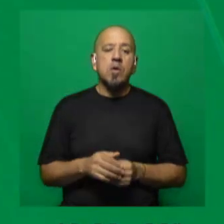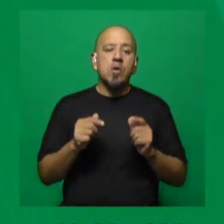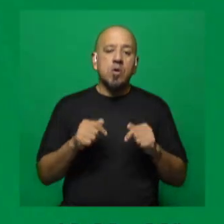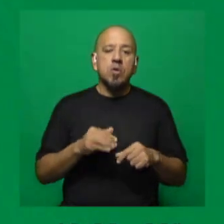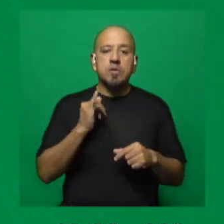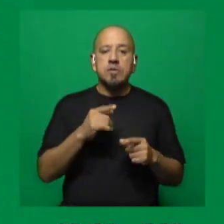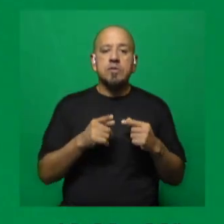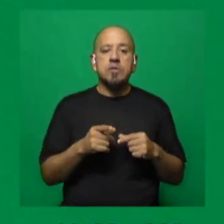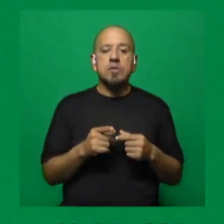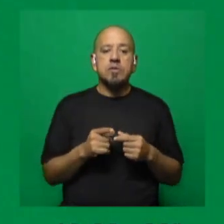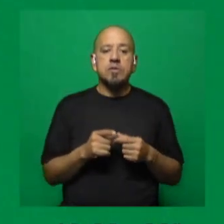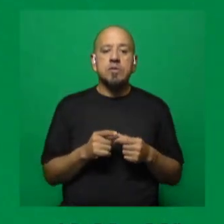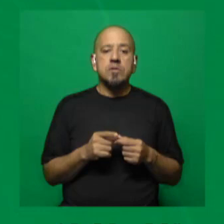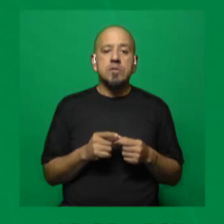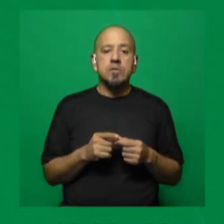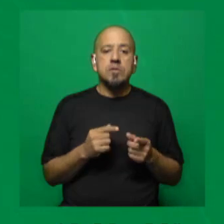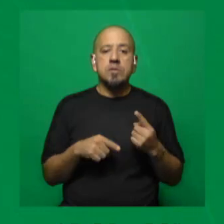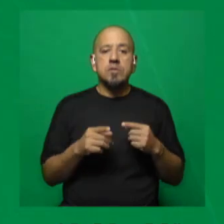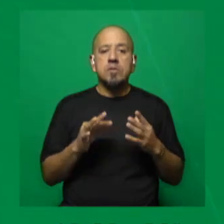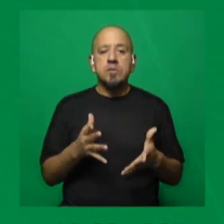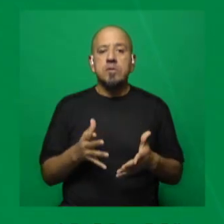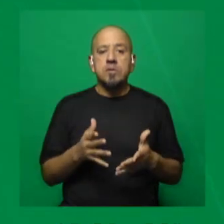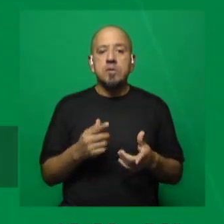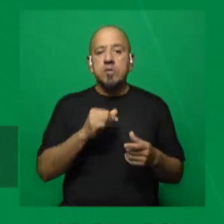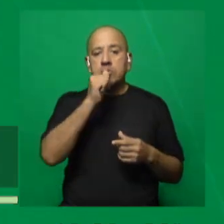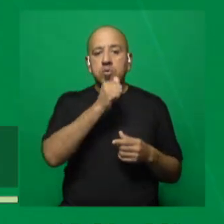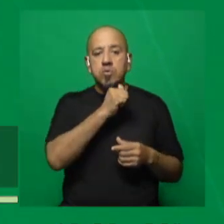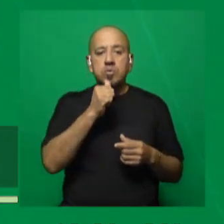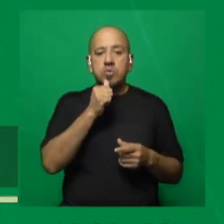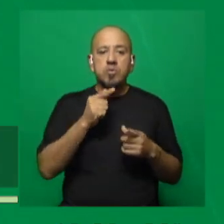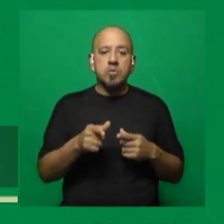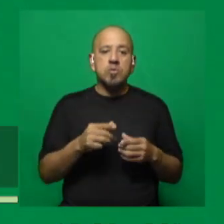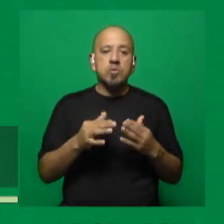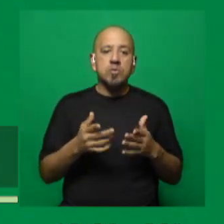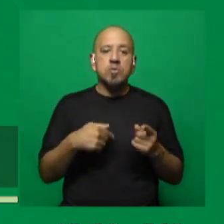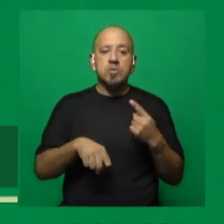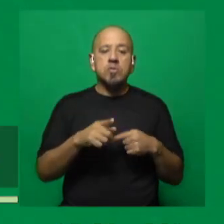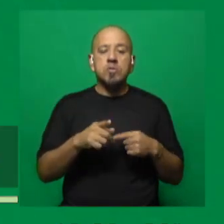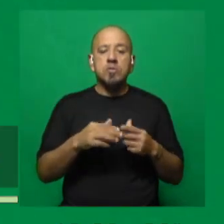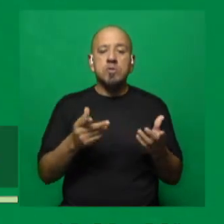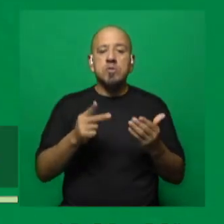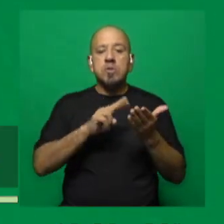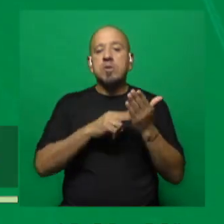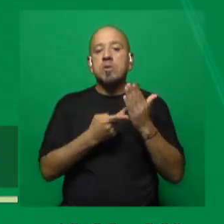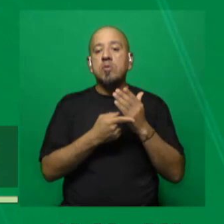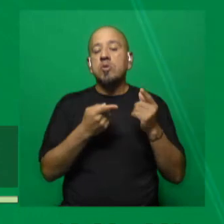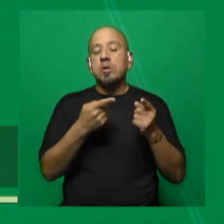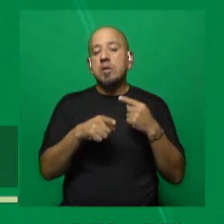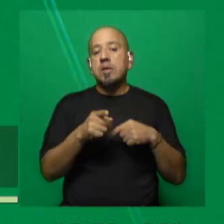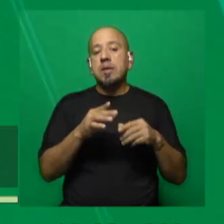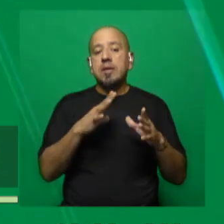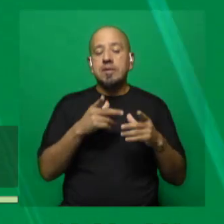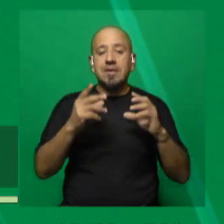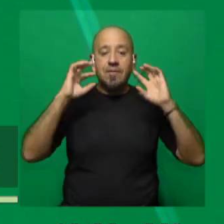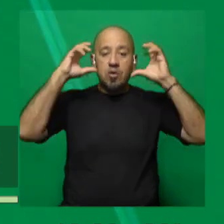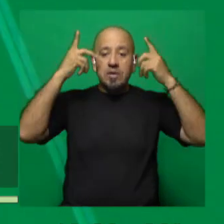buena noticia o por lo menos una herramienta más disponible para atacar este gran problema que tiene nuestra sociedad, que es